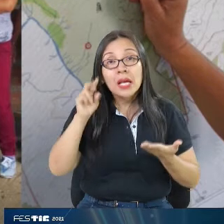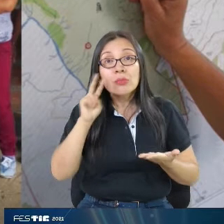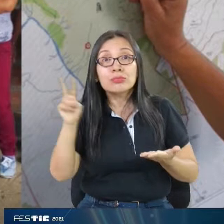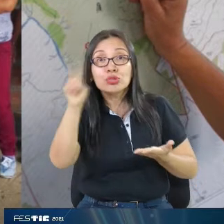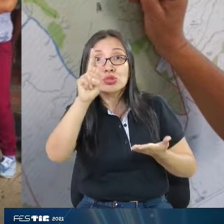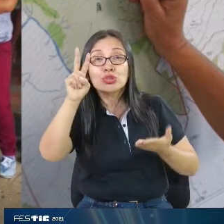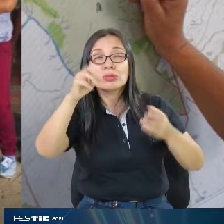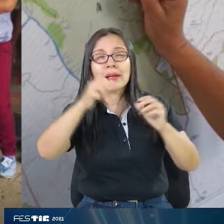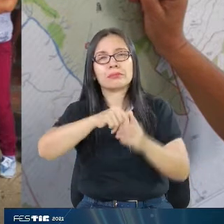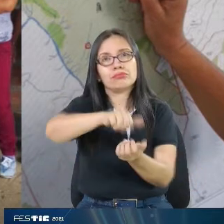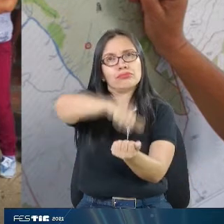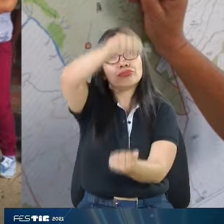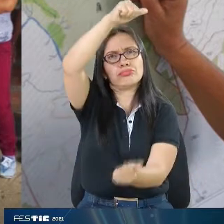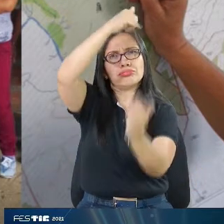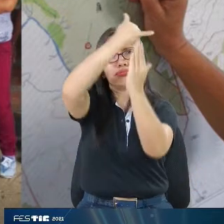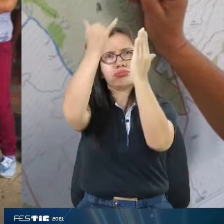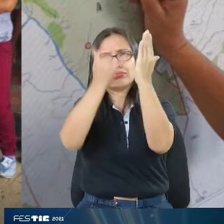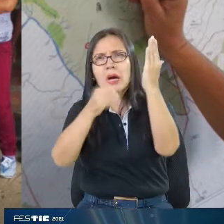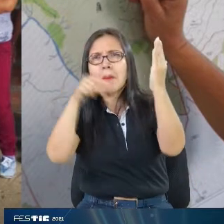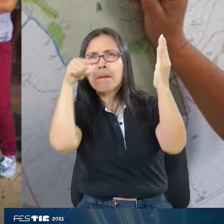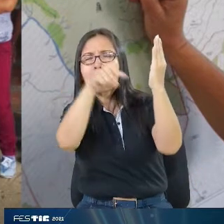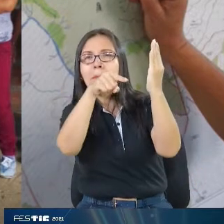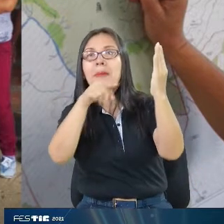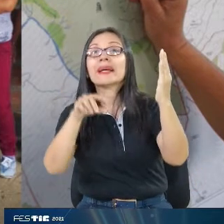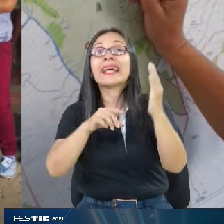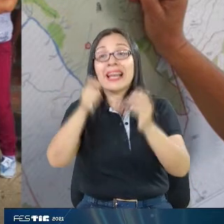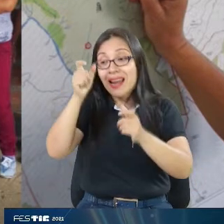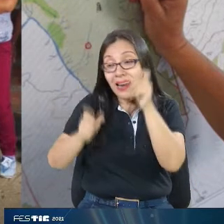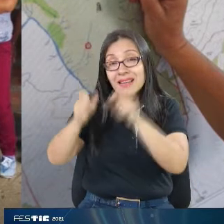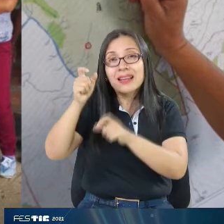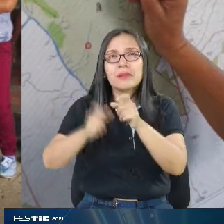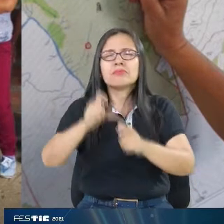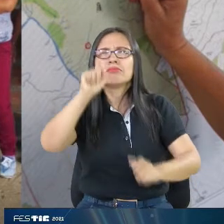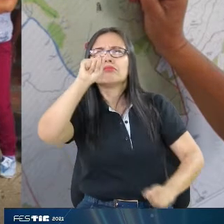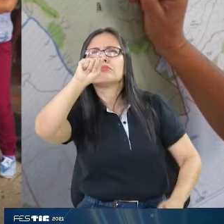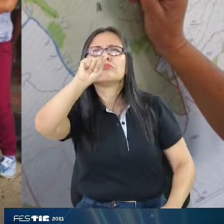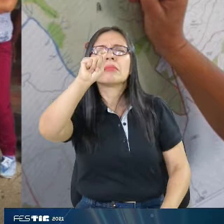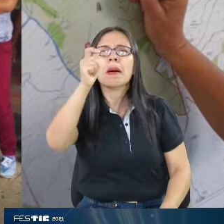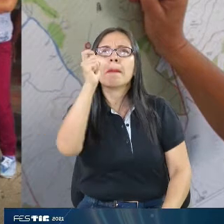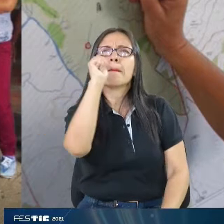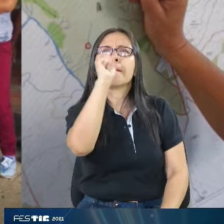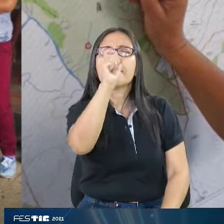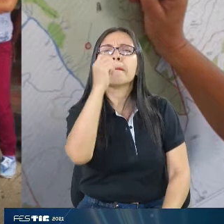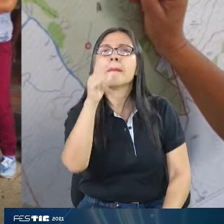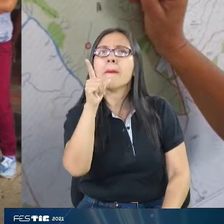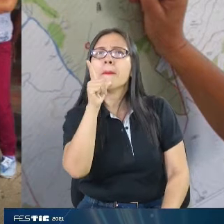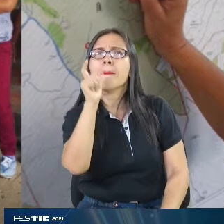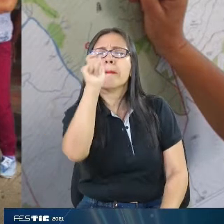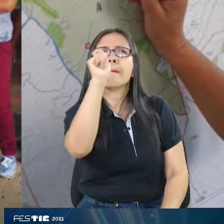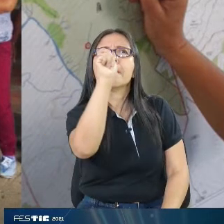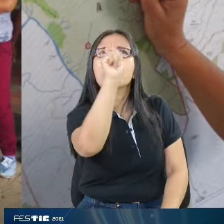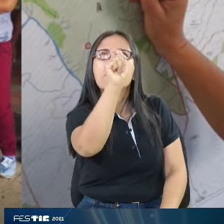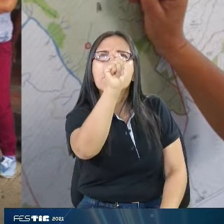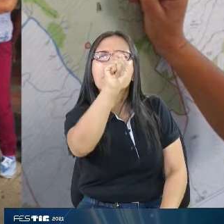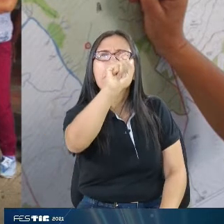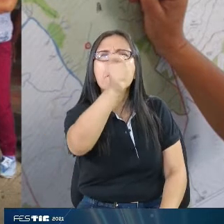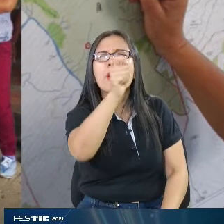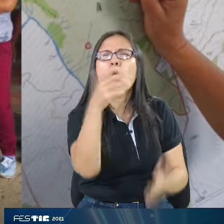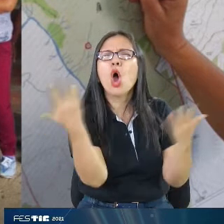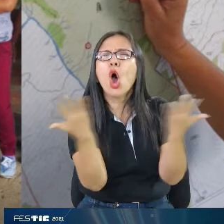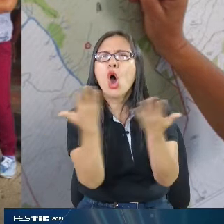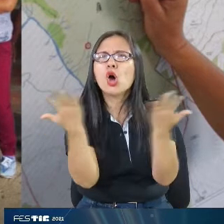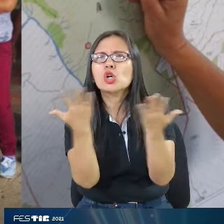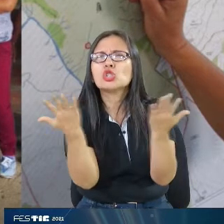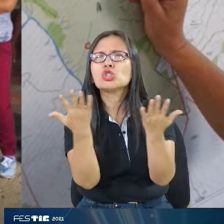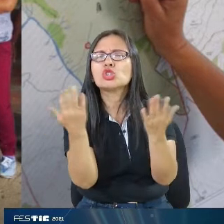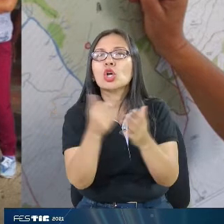el mapa se marca, las mismas personas marcan dónde han ocurrido. Identifican